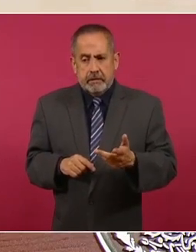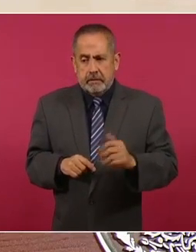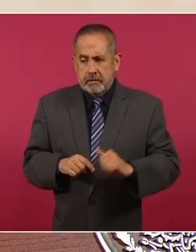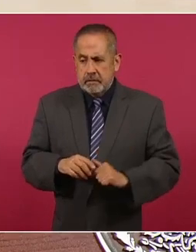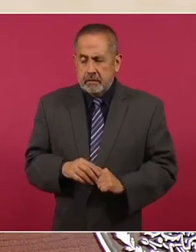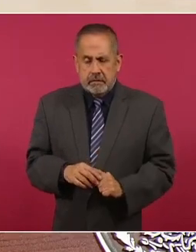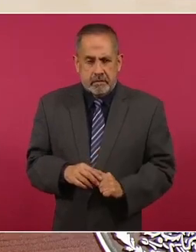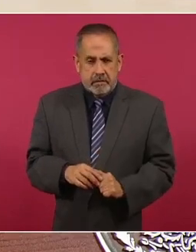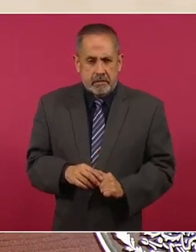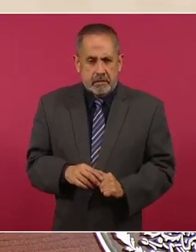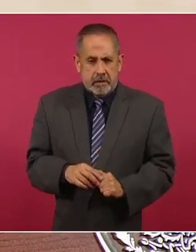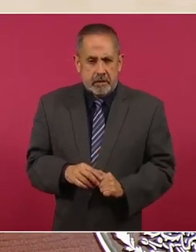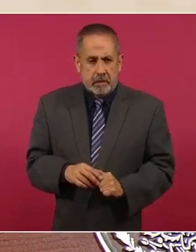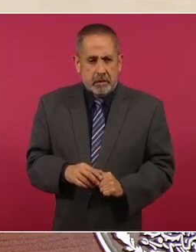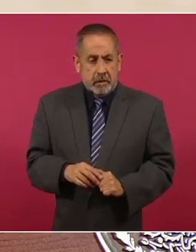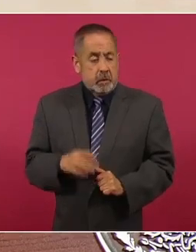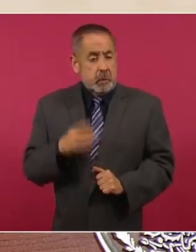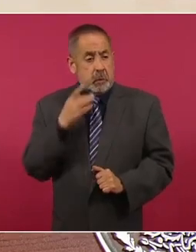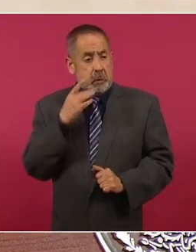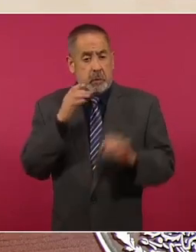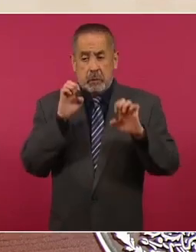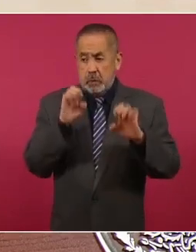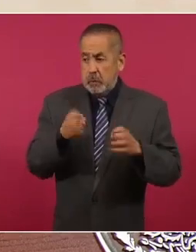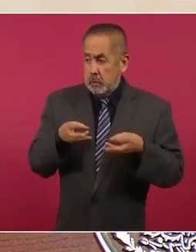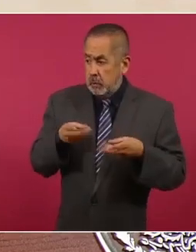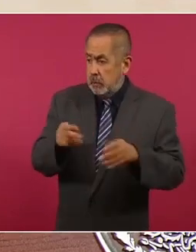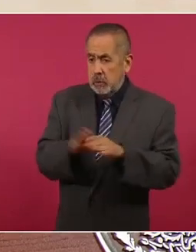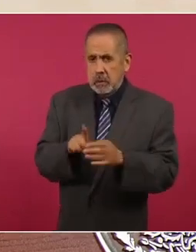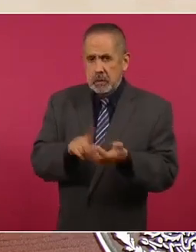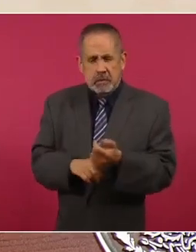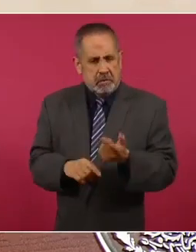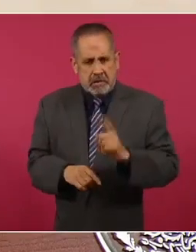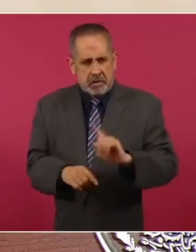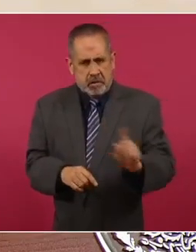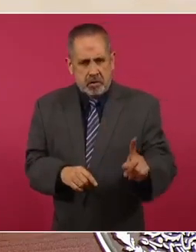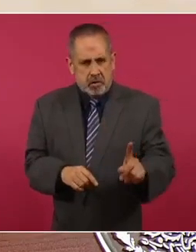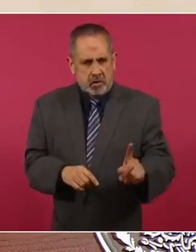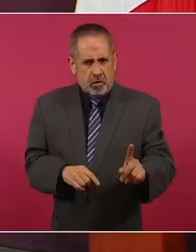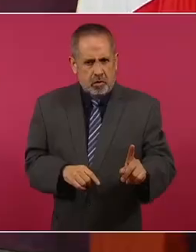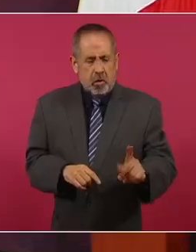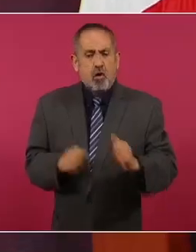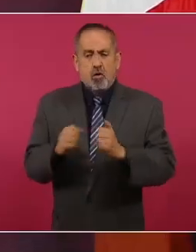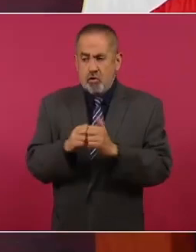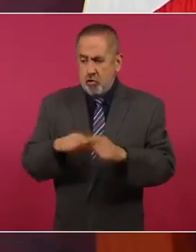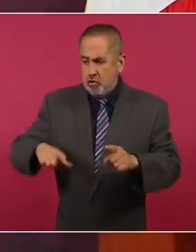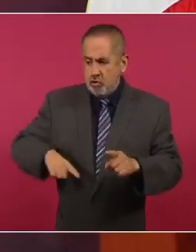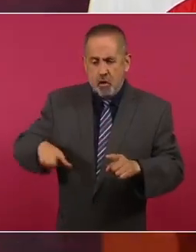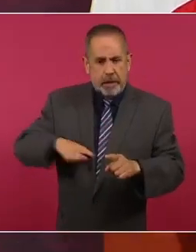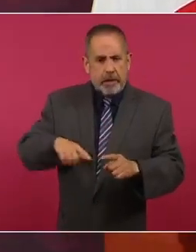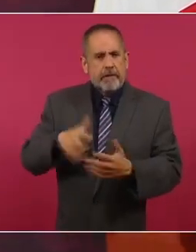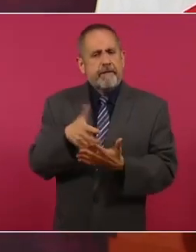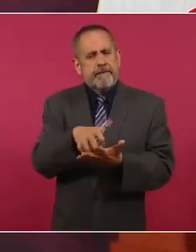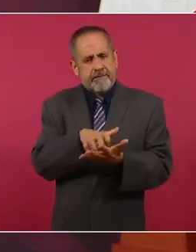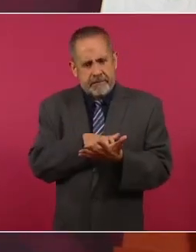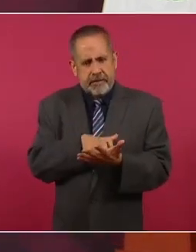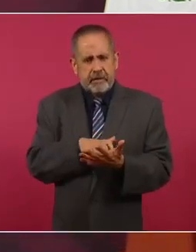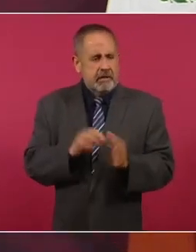de lujos, sino un gobierno austero,